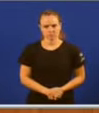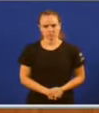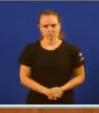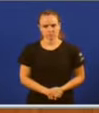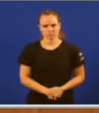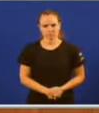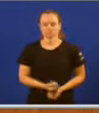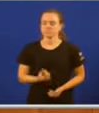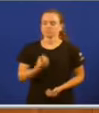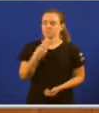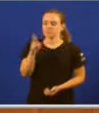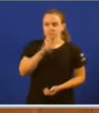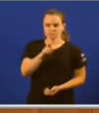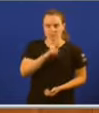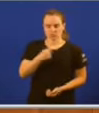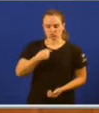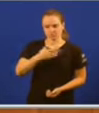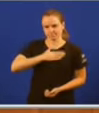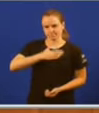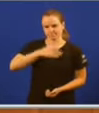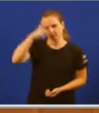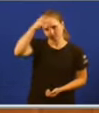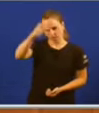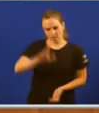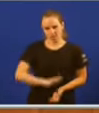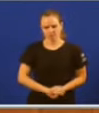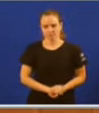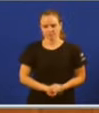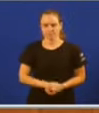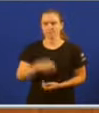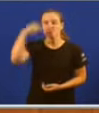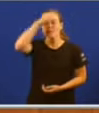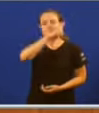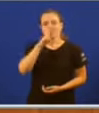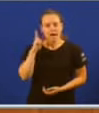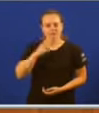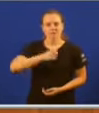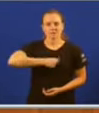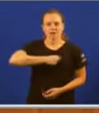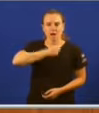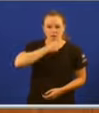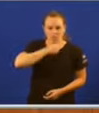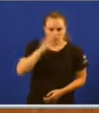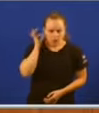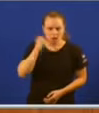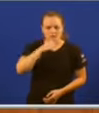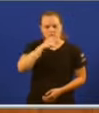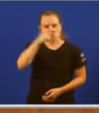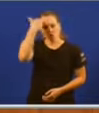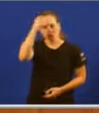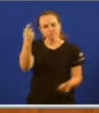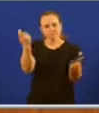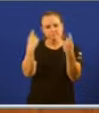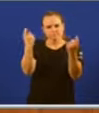como lles decía, eu que son dunha aldea, que meus pais, miña aboa, meu avó, me